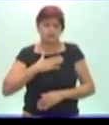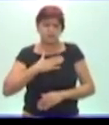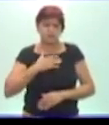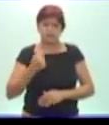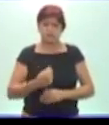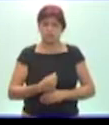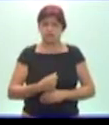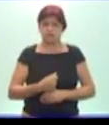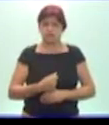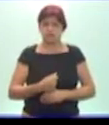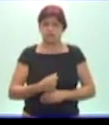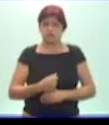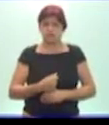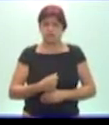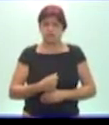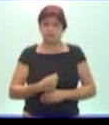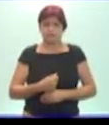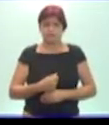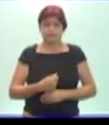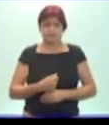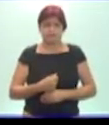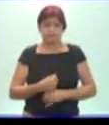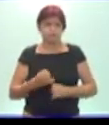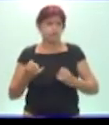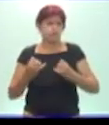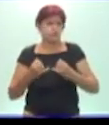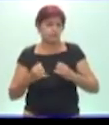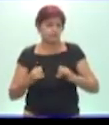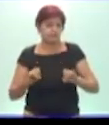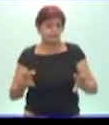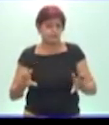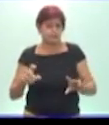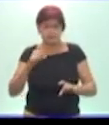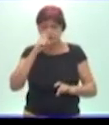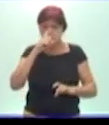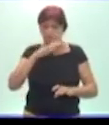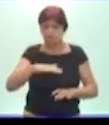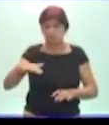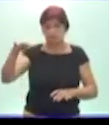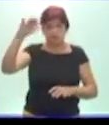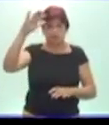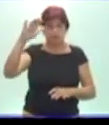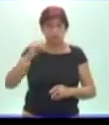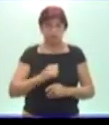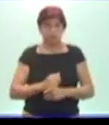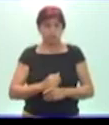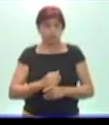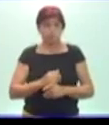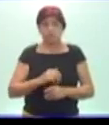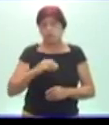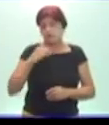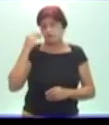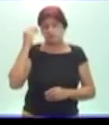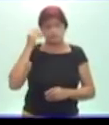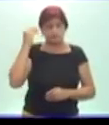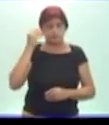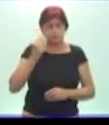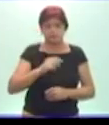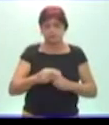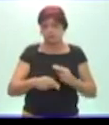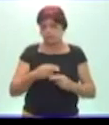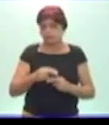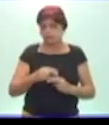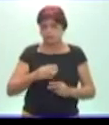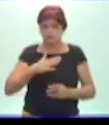a pesar de ser afectivos y dependientes del adulto, estos niños transitan al autovalidismo. Quiero hacer